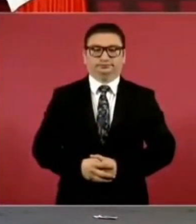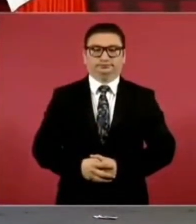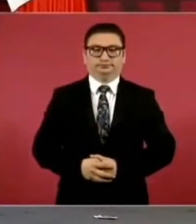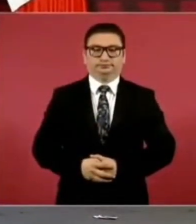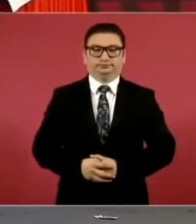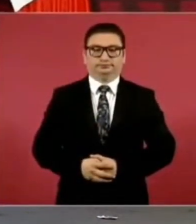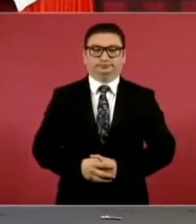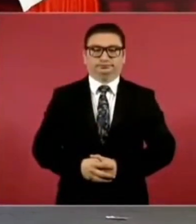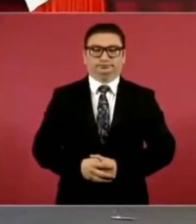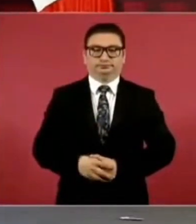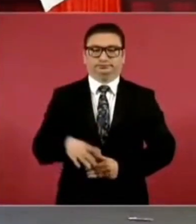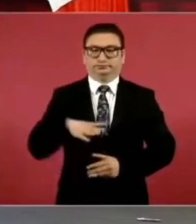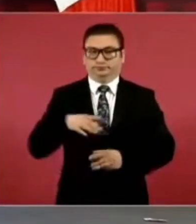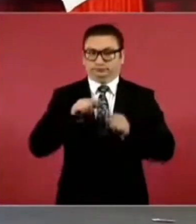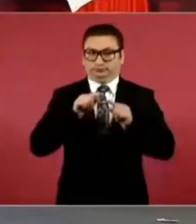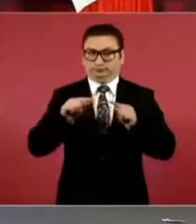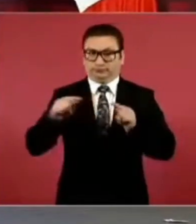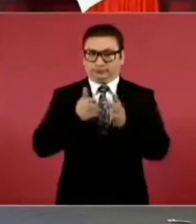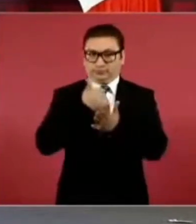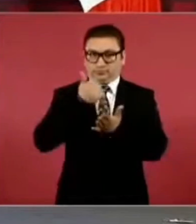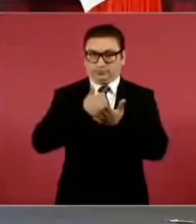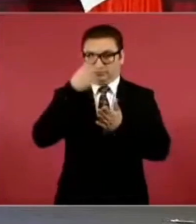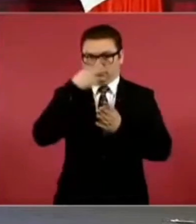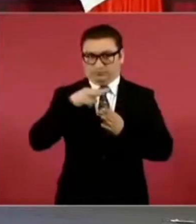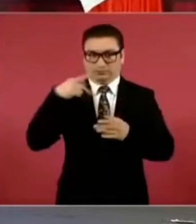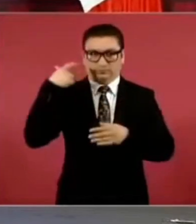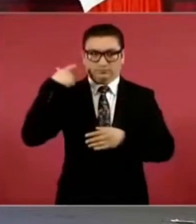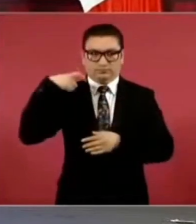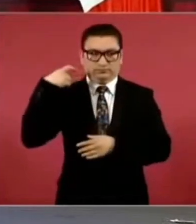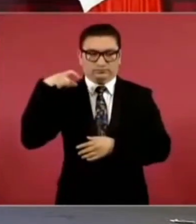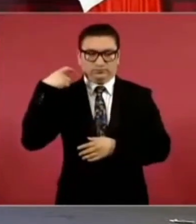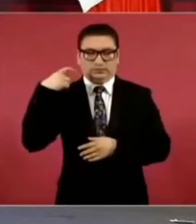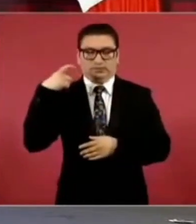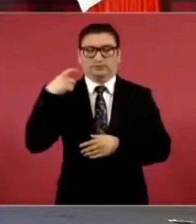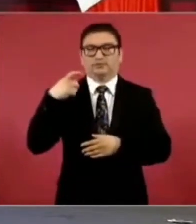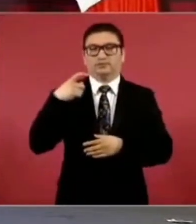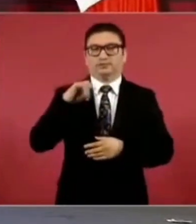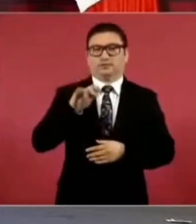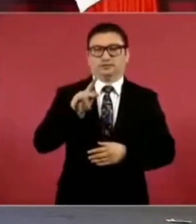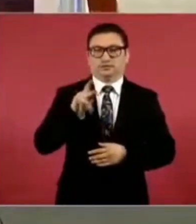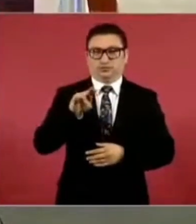Esta, de Ciudad de México, Querétaro, Irapuato,